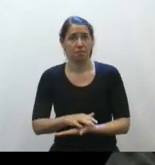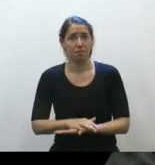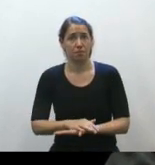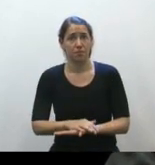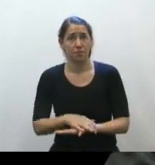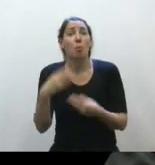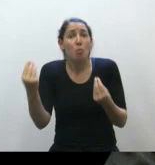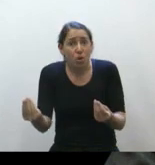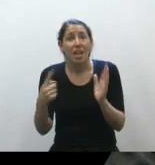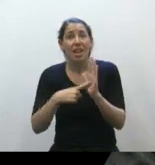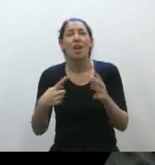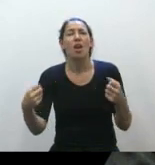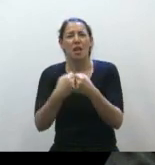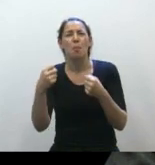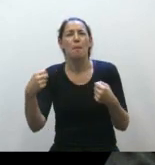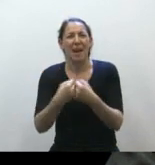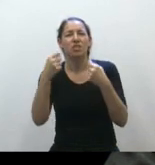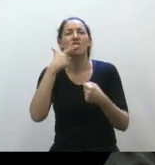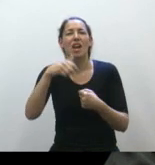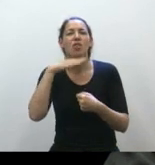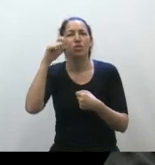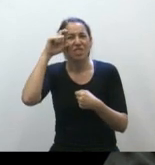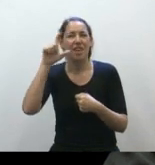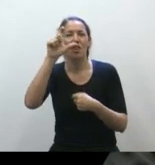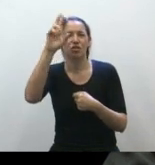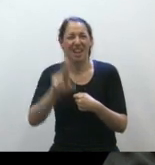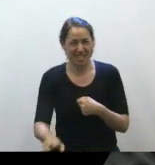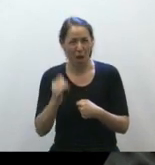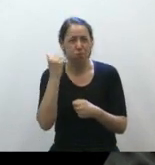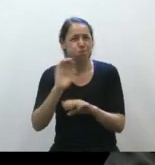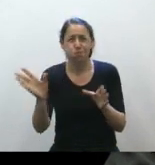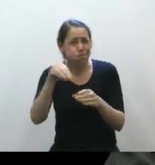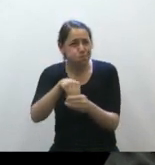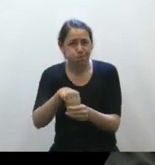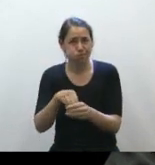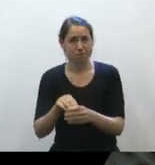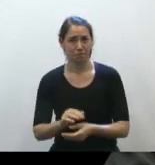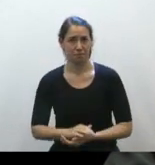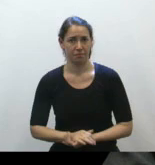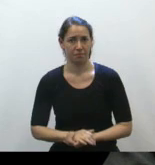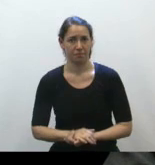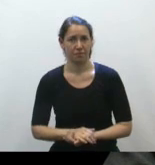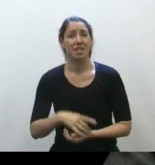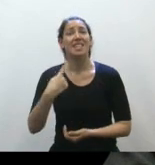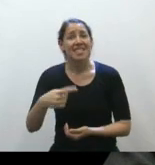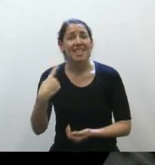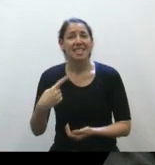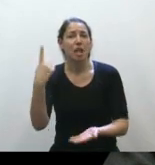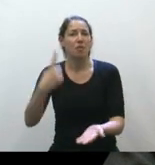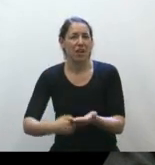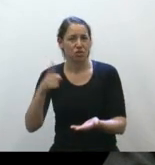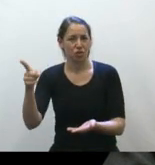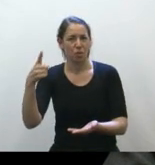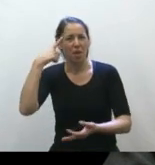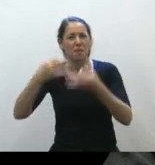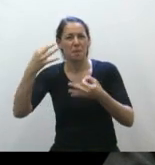porque es lo que decía el Pacto de San José-Costa Rica, que es uno de los tratados de derechos humanos, lo dijo, está ahí. Y siempre se cita un fallo de la Corte